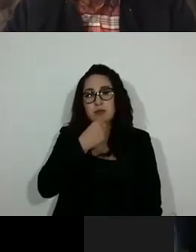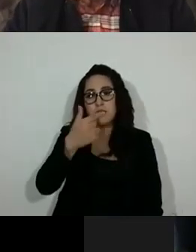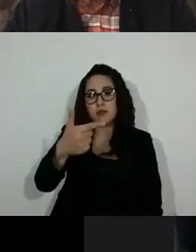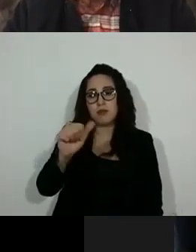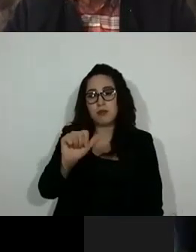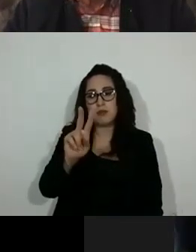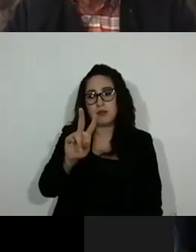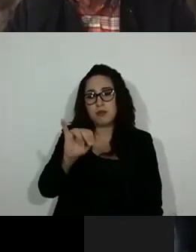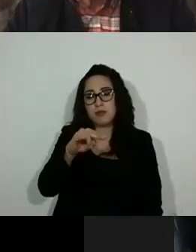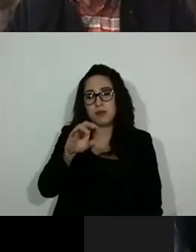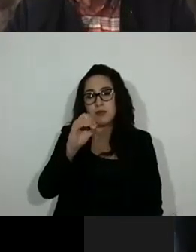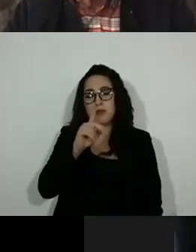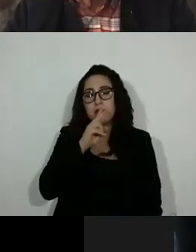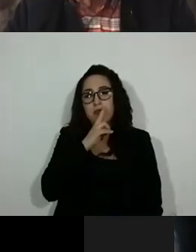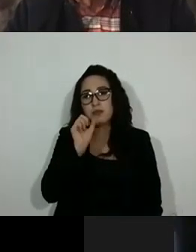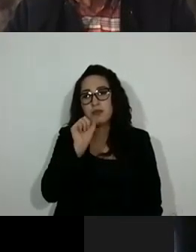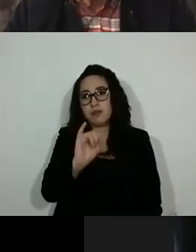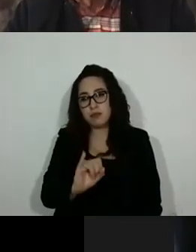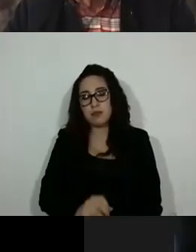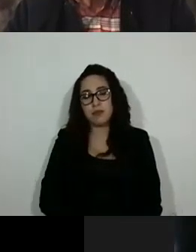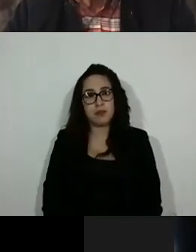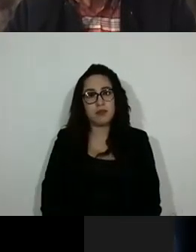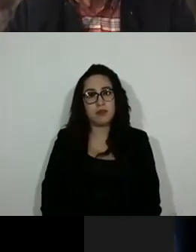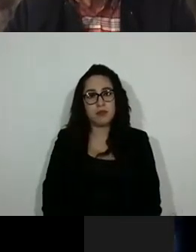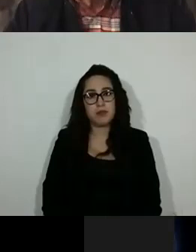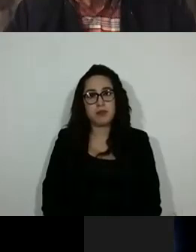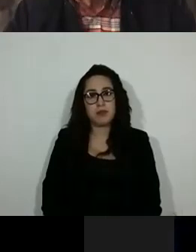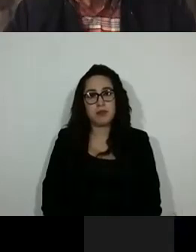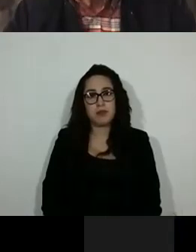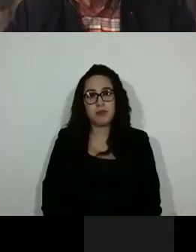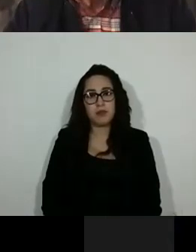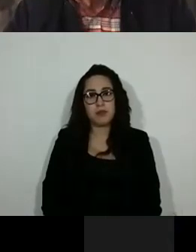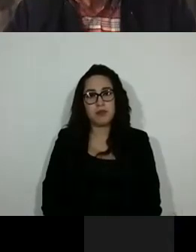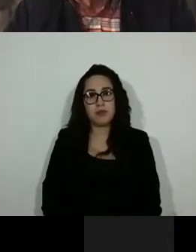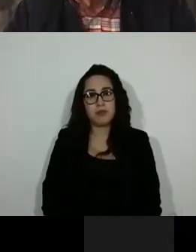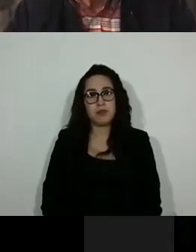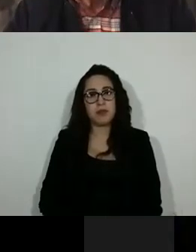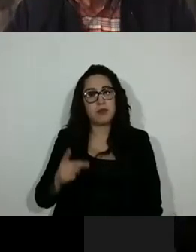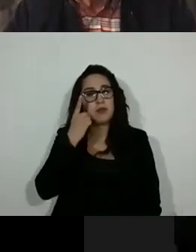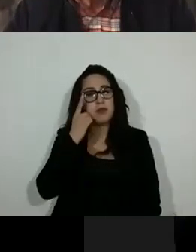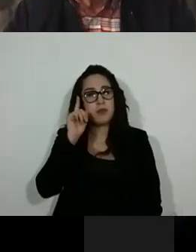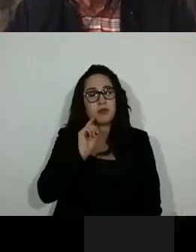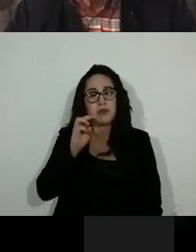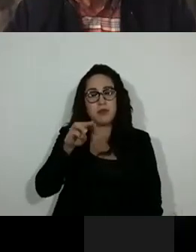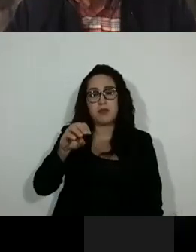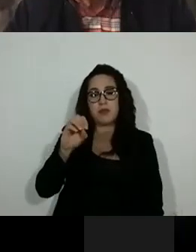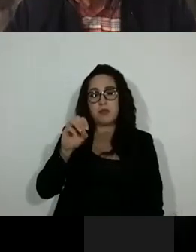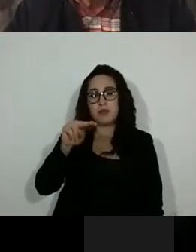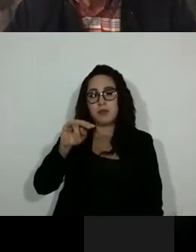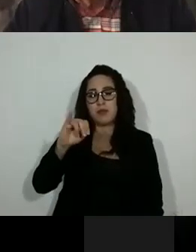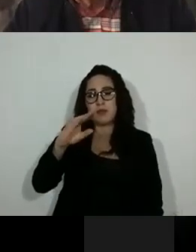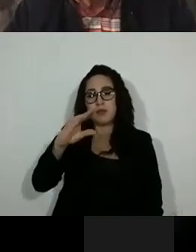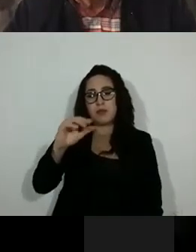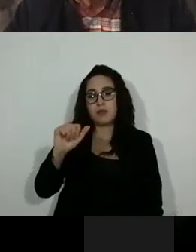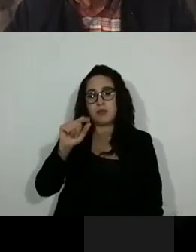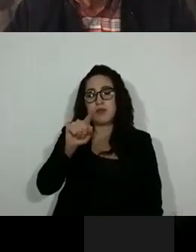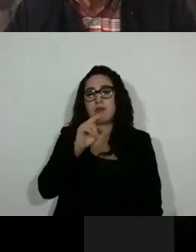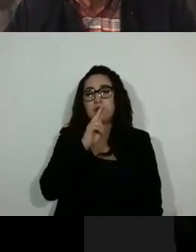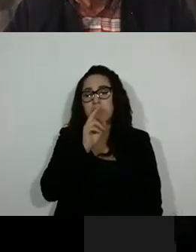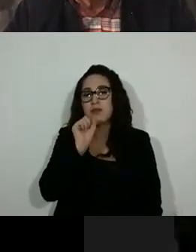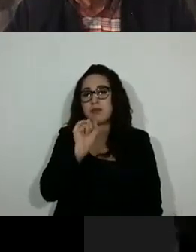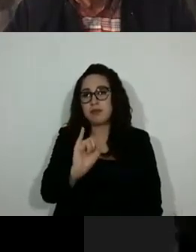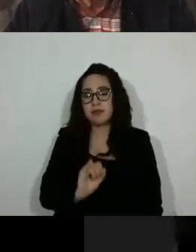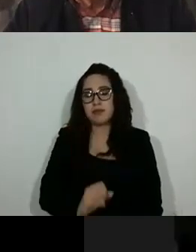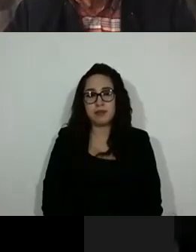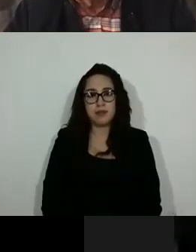Jorge Gaviño, sí. Gracias, diputado. ¿Diputada Mónica Fernández? Mónica Fernández, a favor.